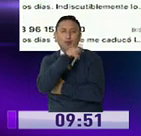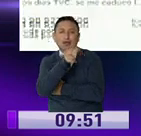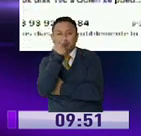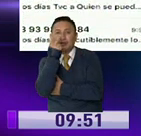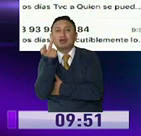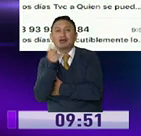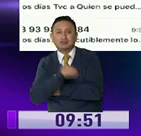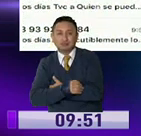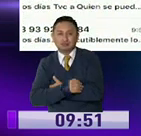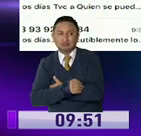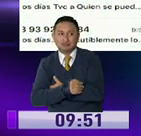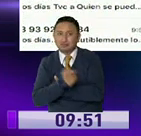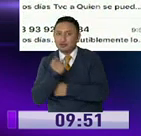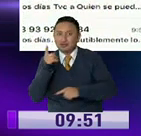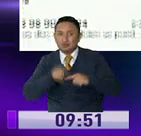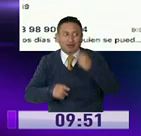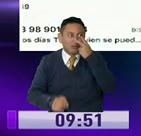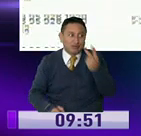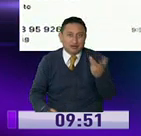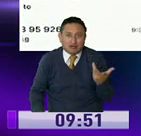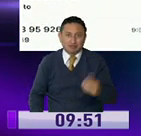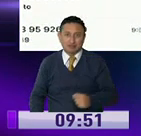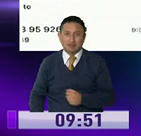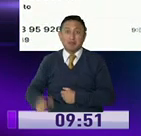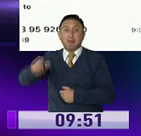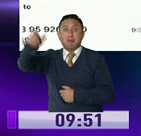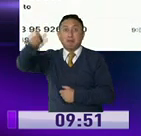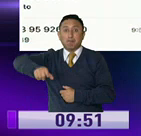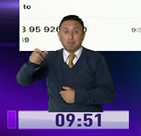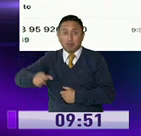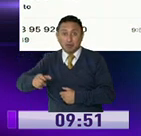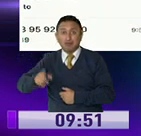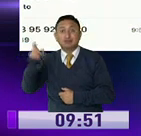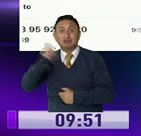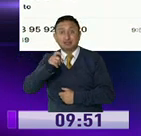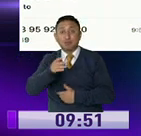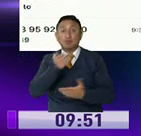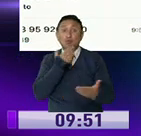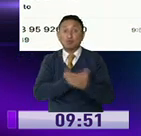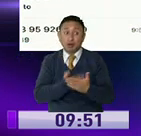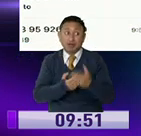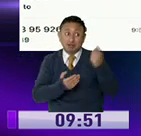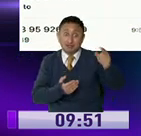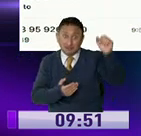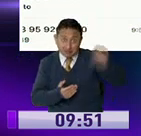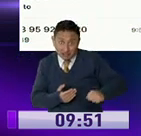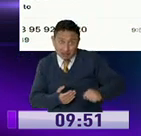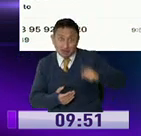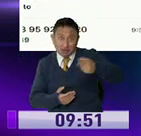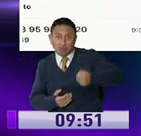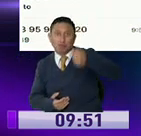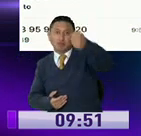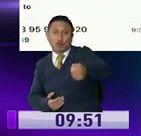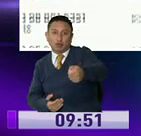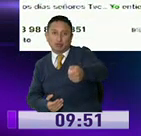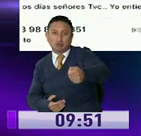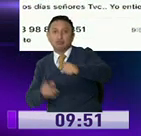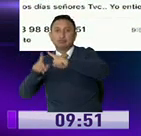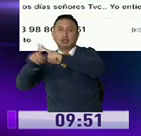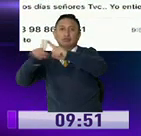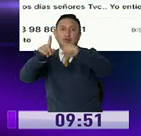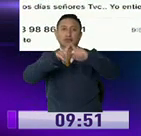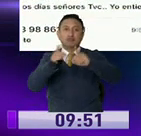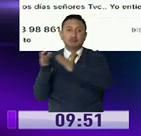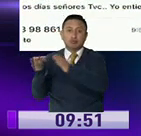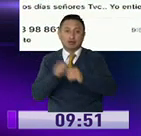Dígame, si no pueden ir, no es así. O sea, las personas que necesitan se les está entregando, o sea, si usted necesita, hay varios caminos,